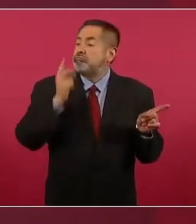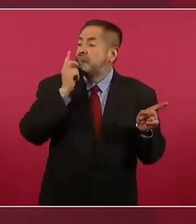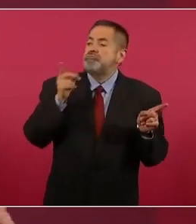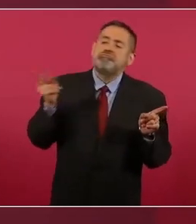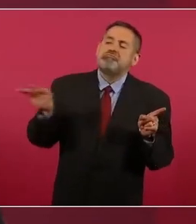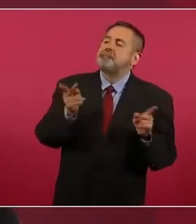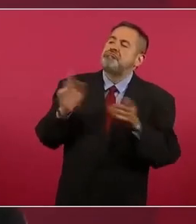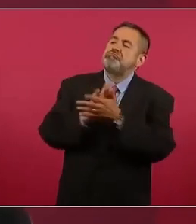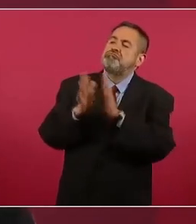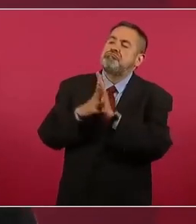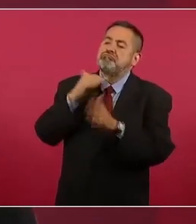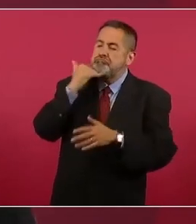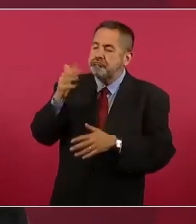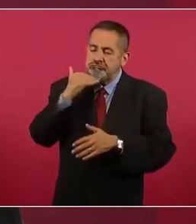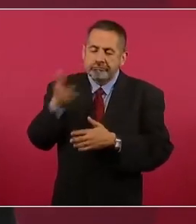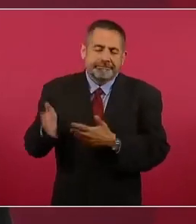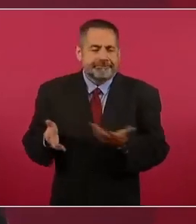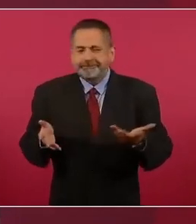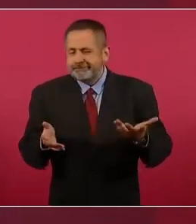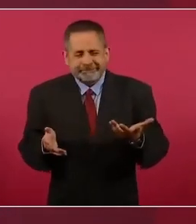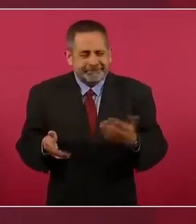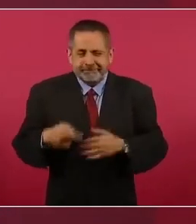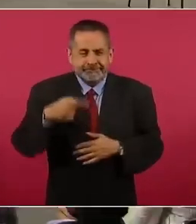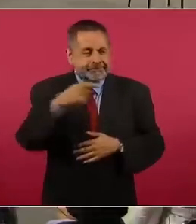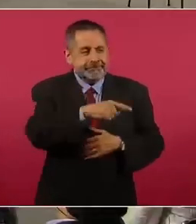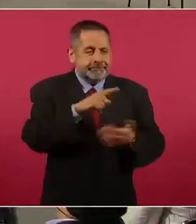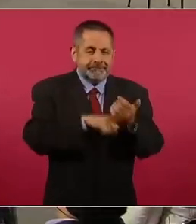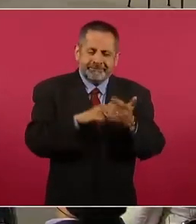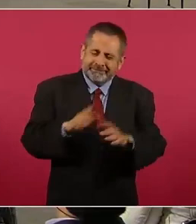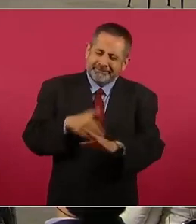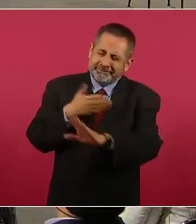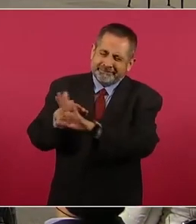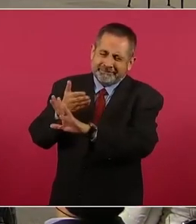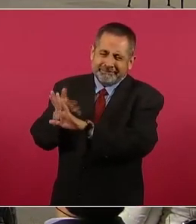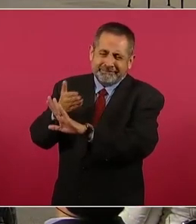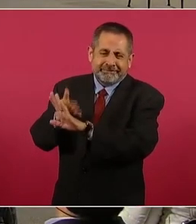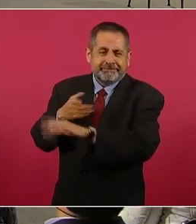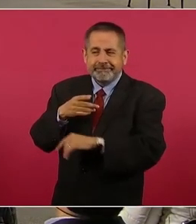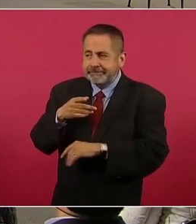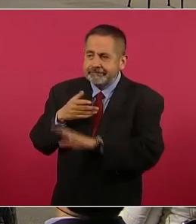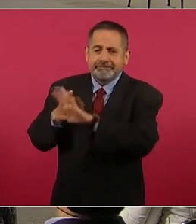el marco de un discurso mediático dirigido contra el presidente de la república.